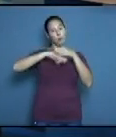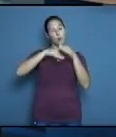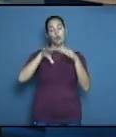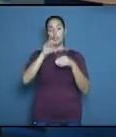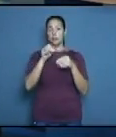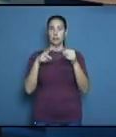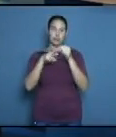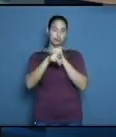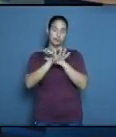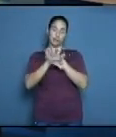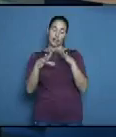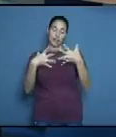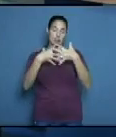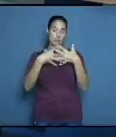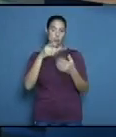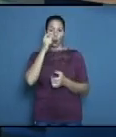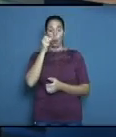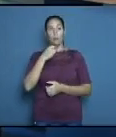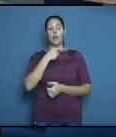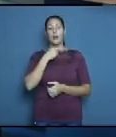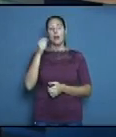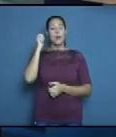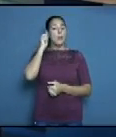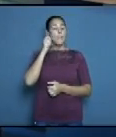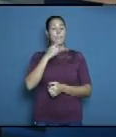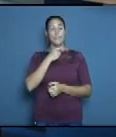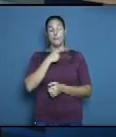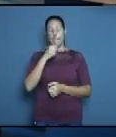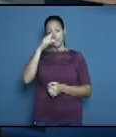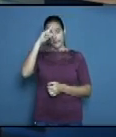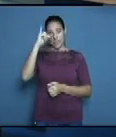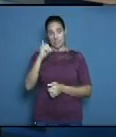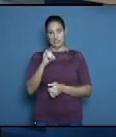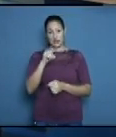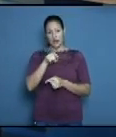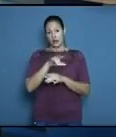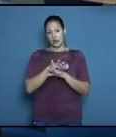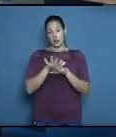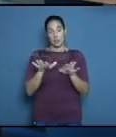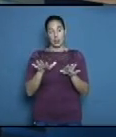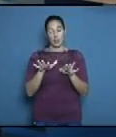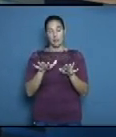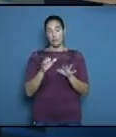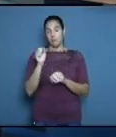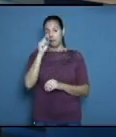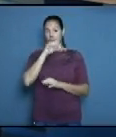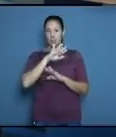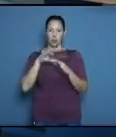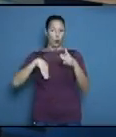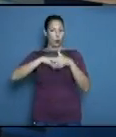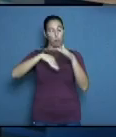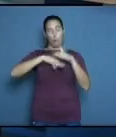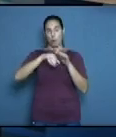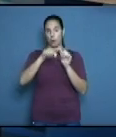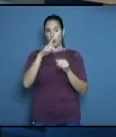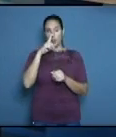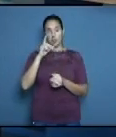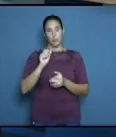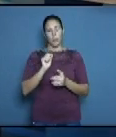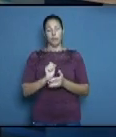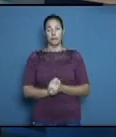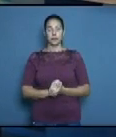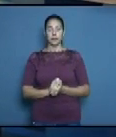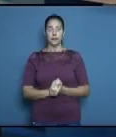Messi mientras que Sport un diario catalán tituló Messi no renueva con el Barça y en la otra casa de Messi